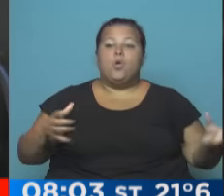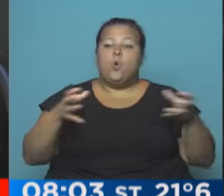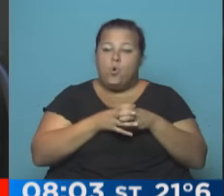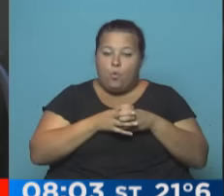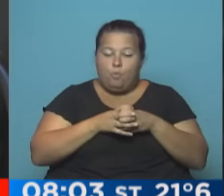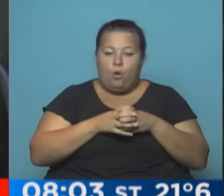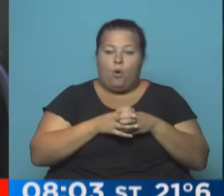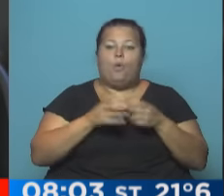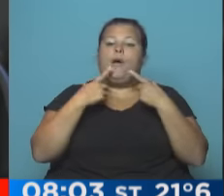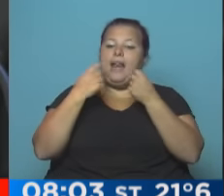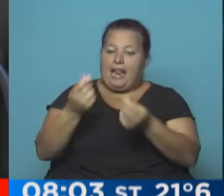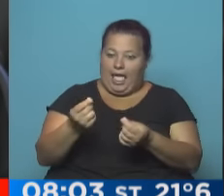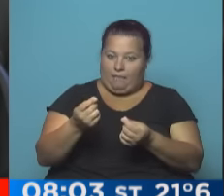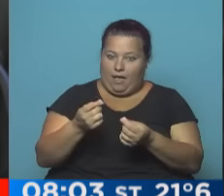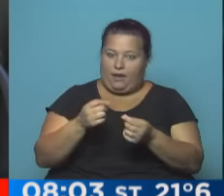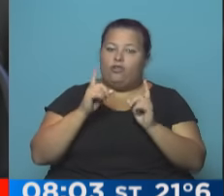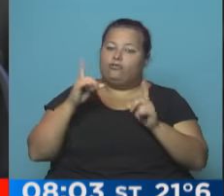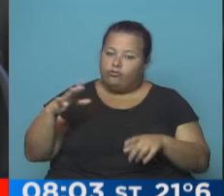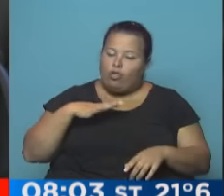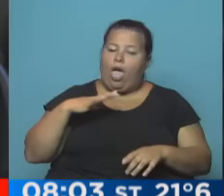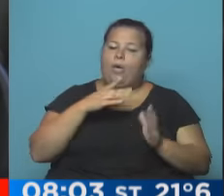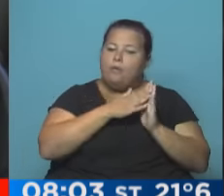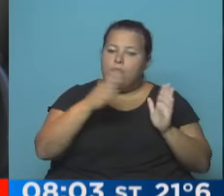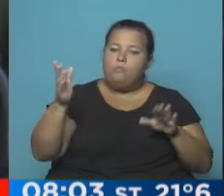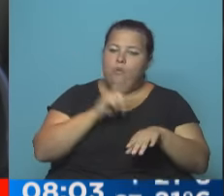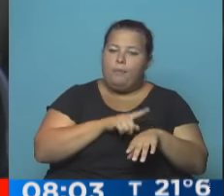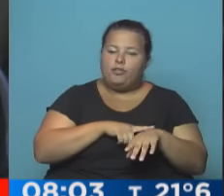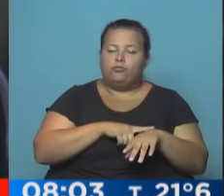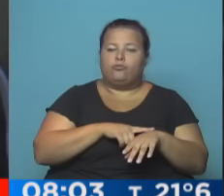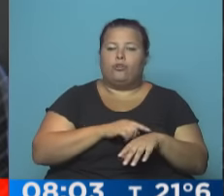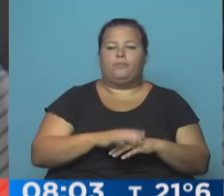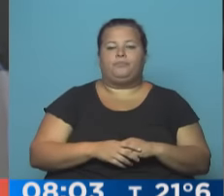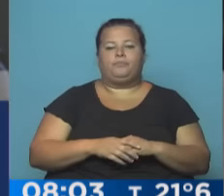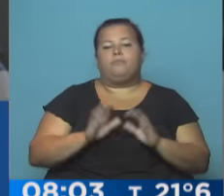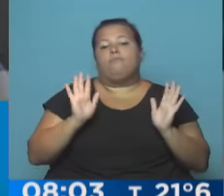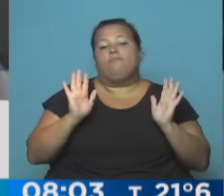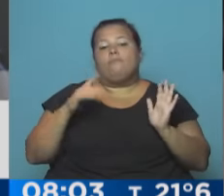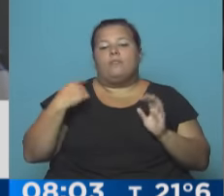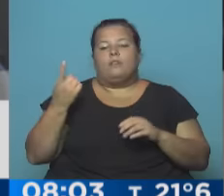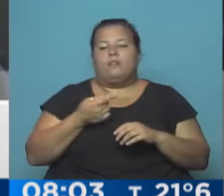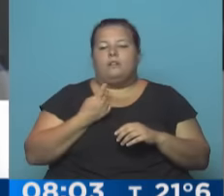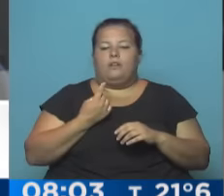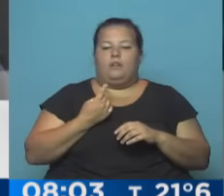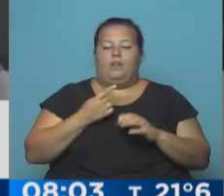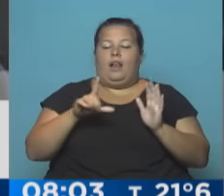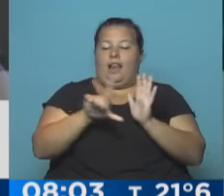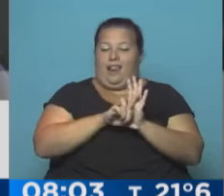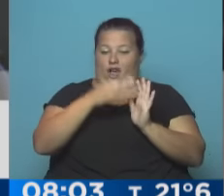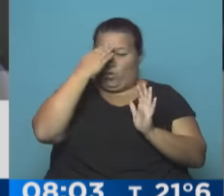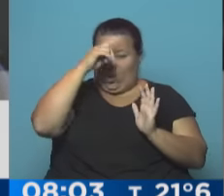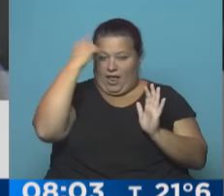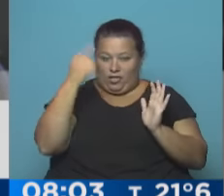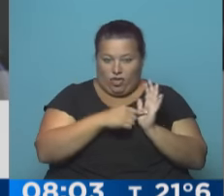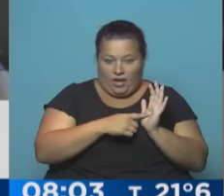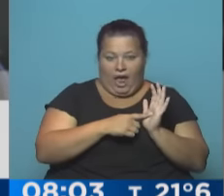cuestionar, aún con un procedimiento que de acuerdo a la Constitución Nacional